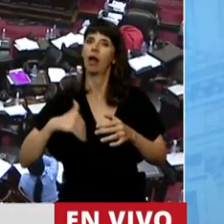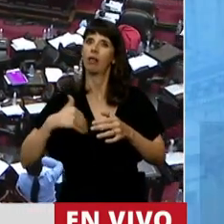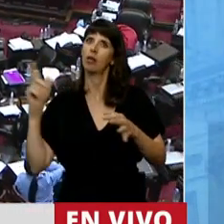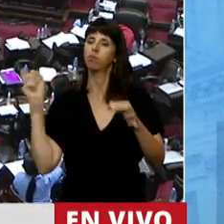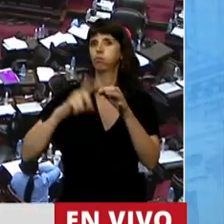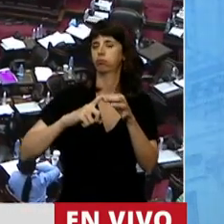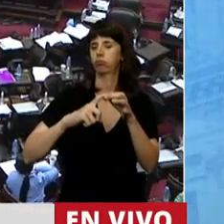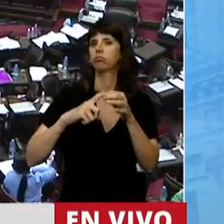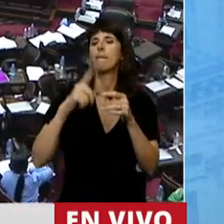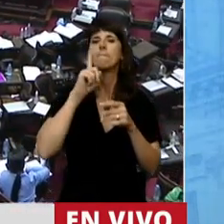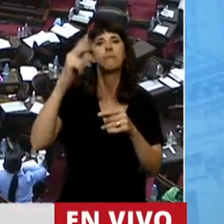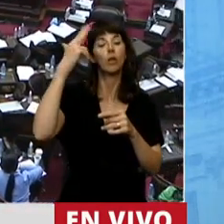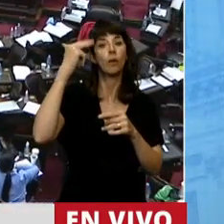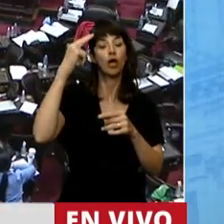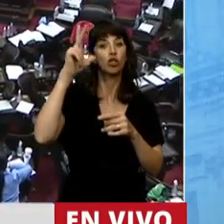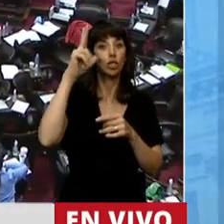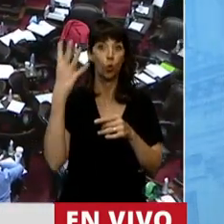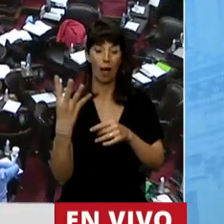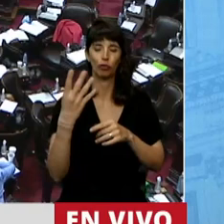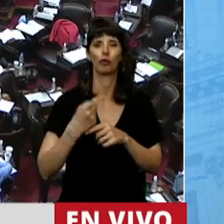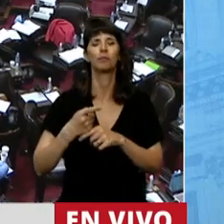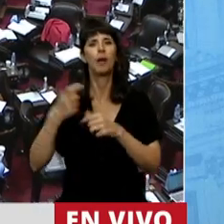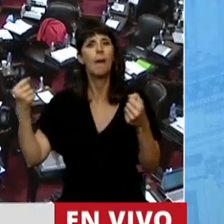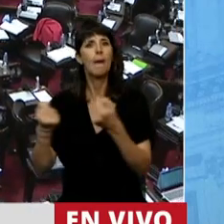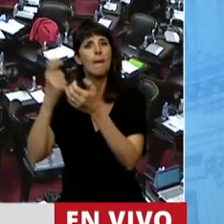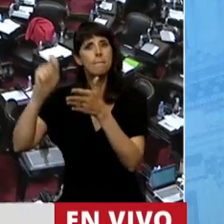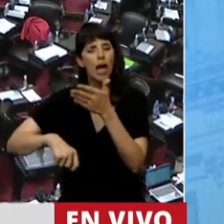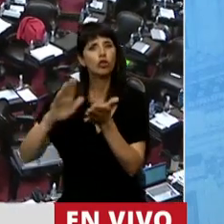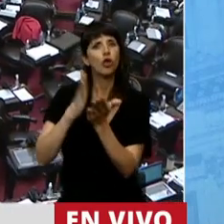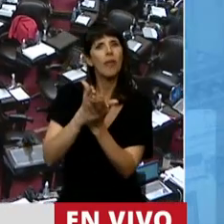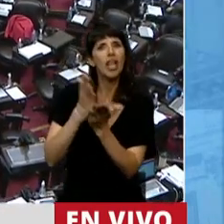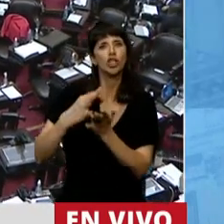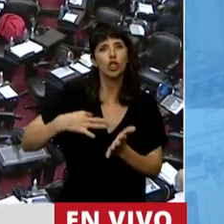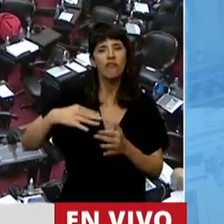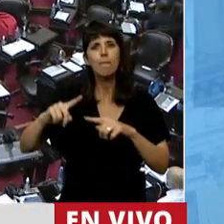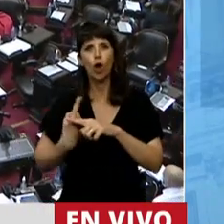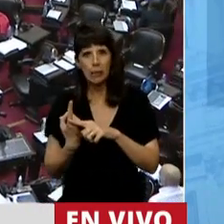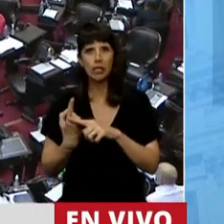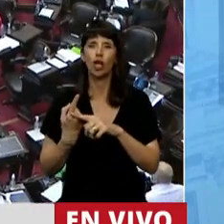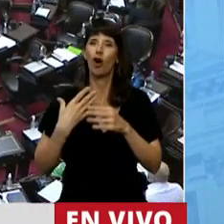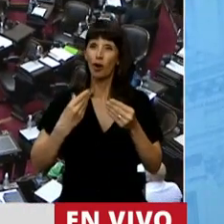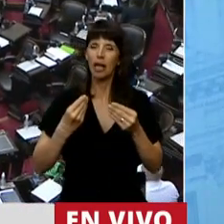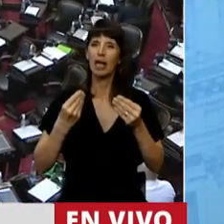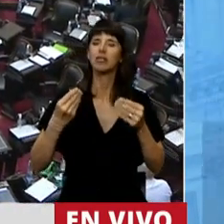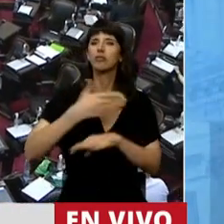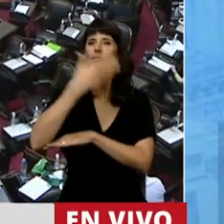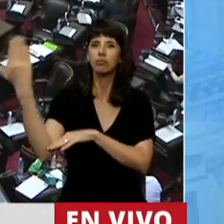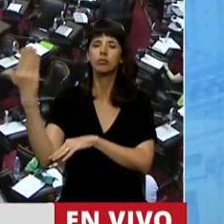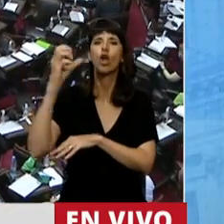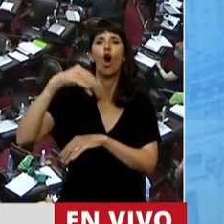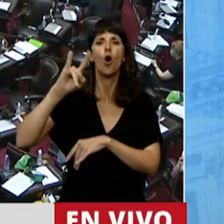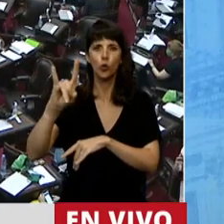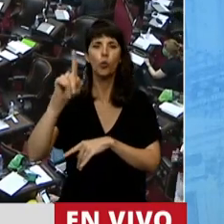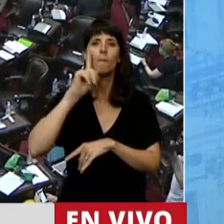1984. El Pacto Internacional de los Derechos Civiles y Políticos adoptado en la Asamblea General de Naciones Unidas en